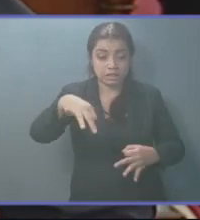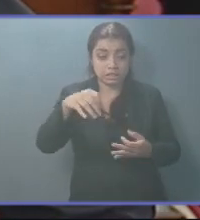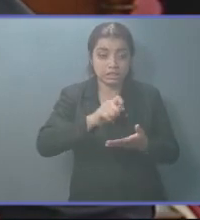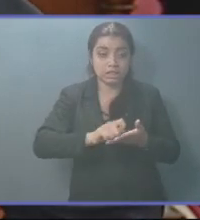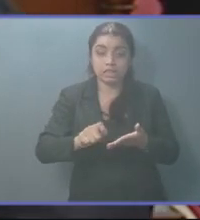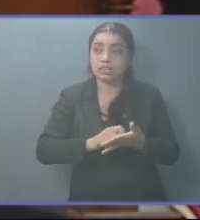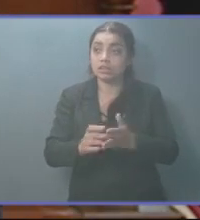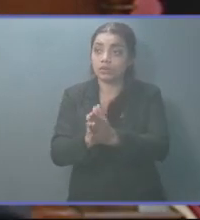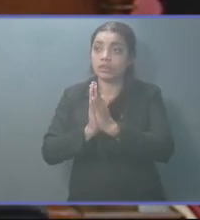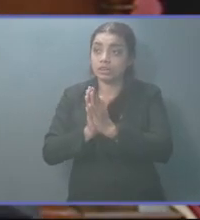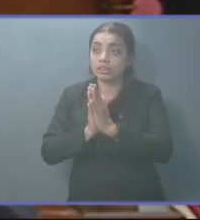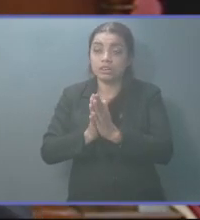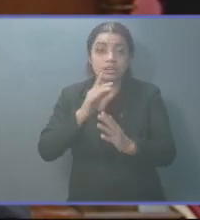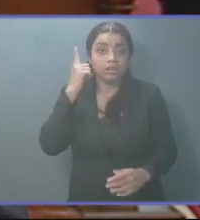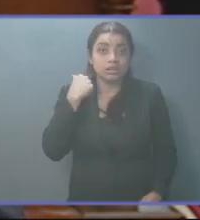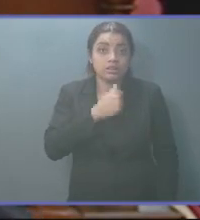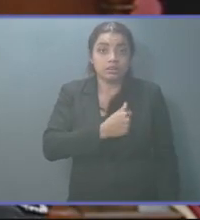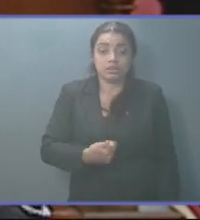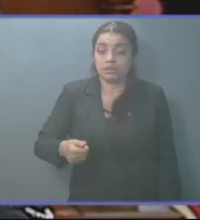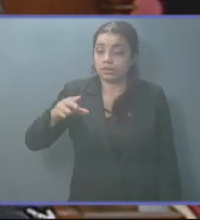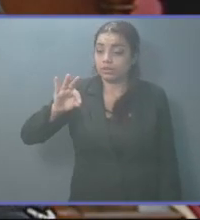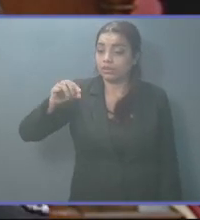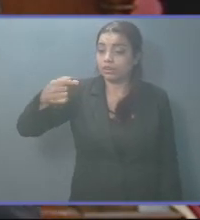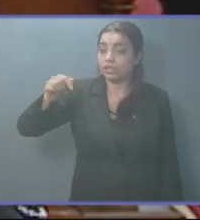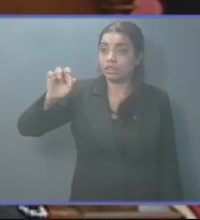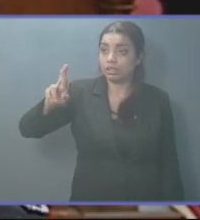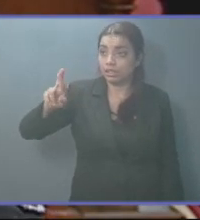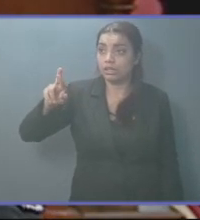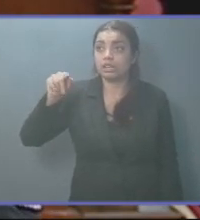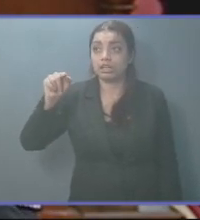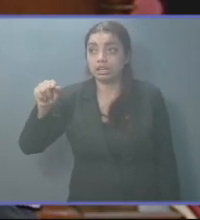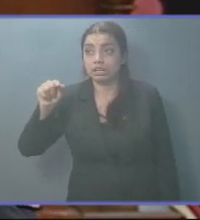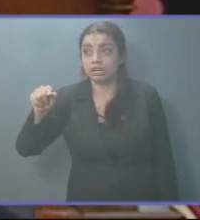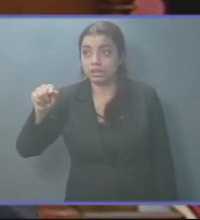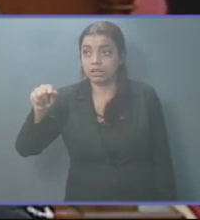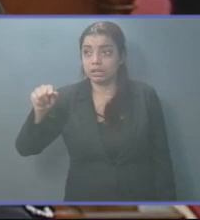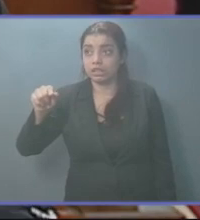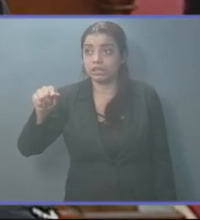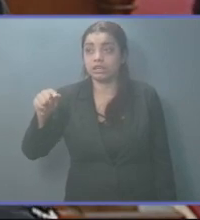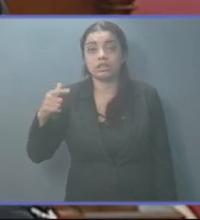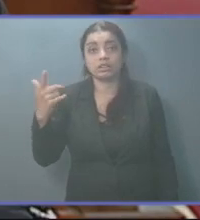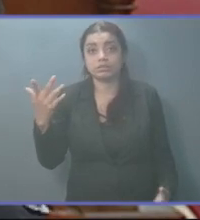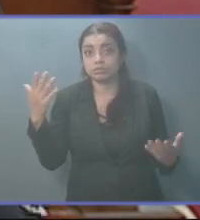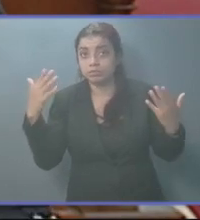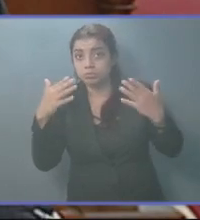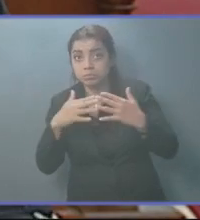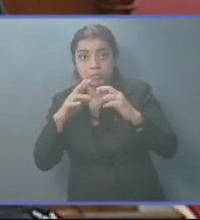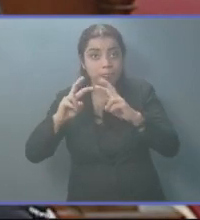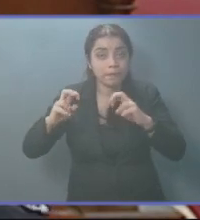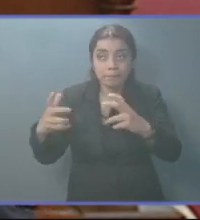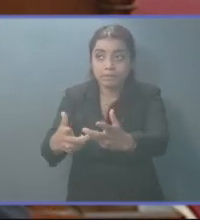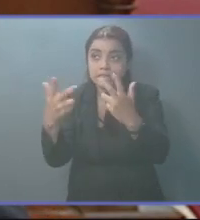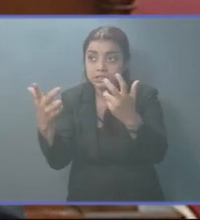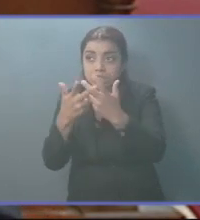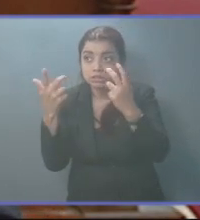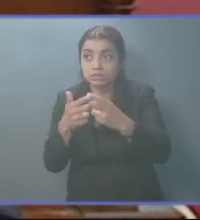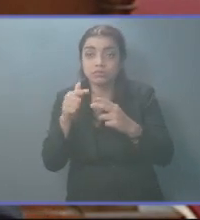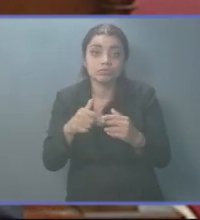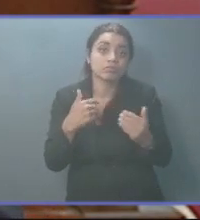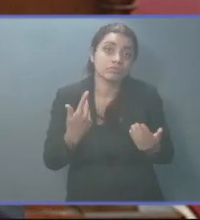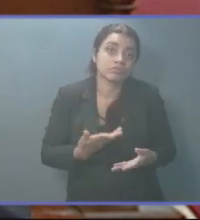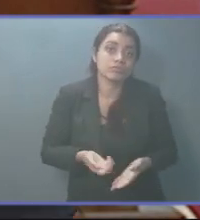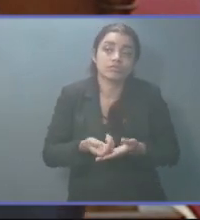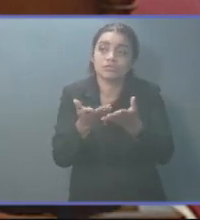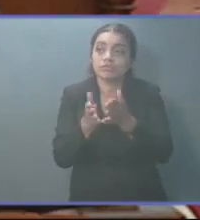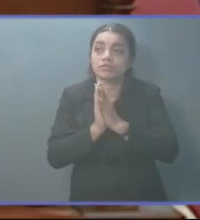que yo pido, si el Fiscal General de la República evade intervenir en la investigación a profundidad de lo que yo acabo de